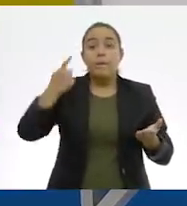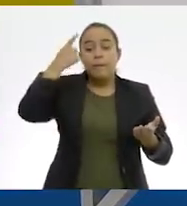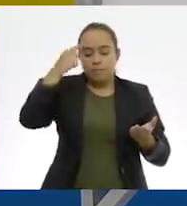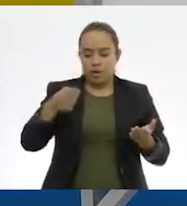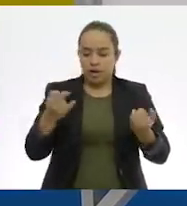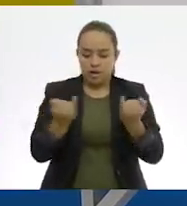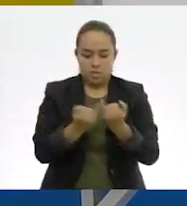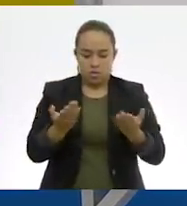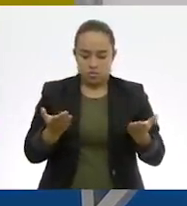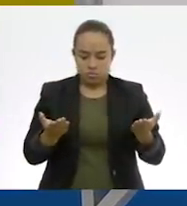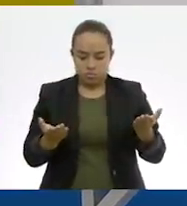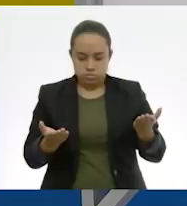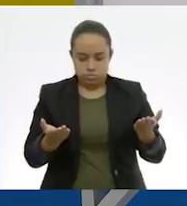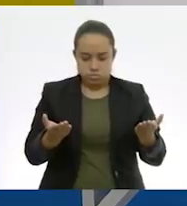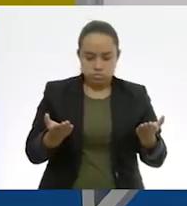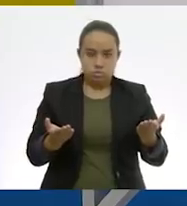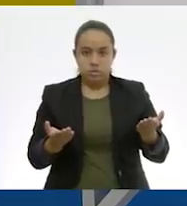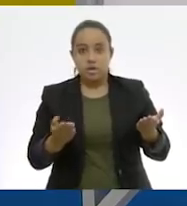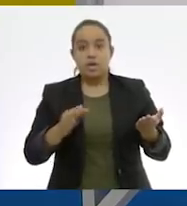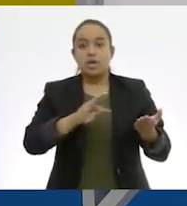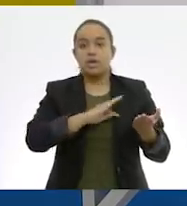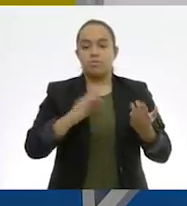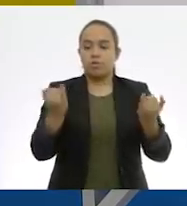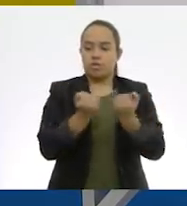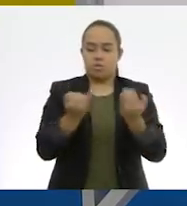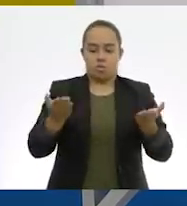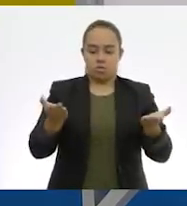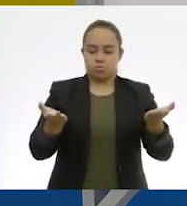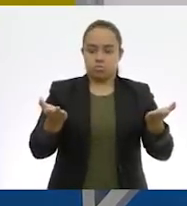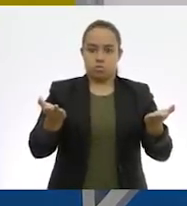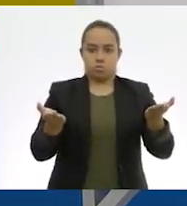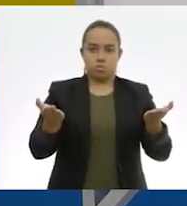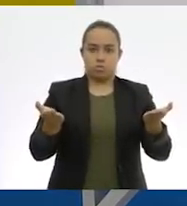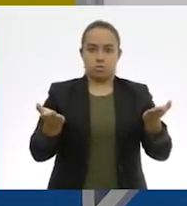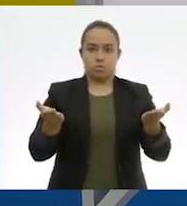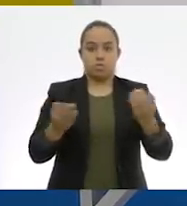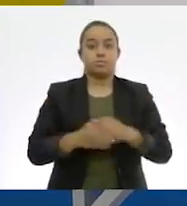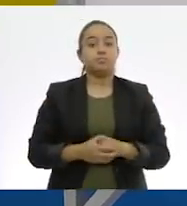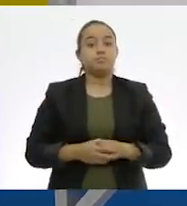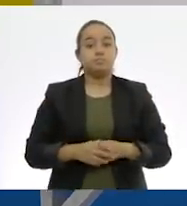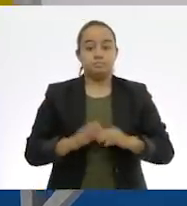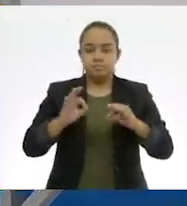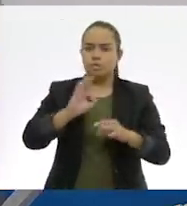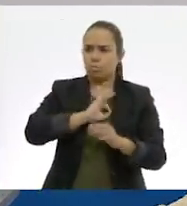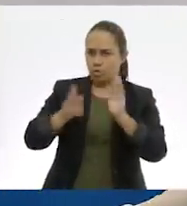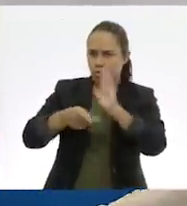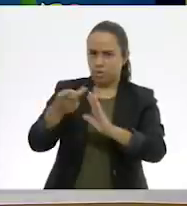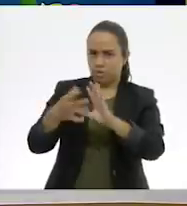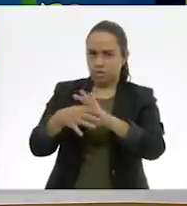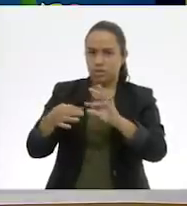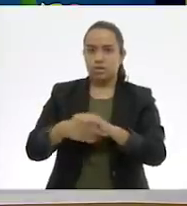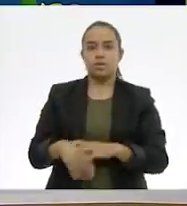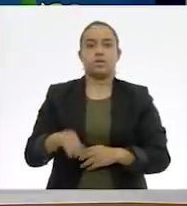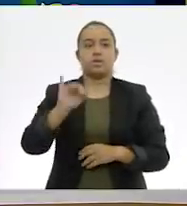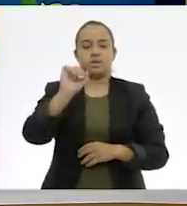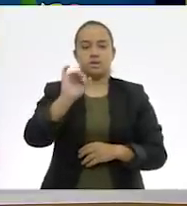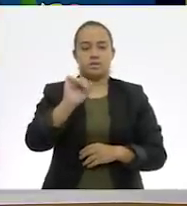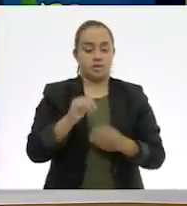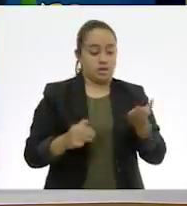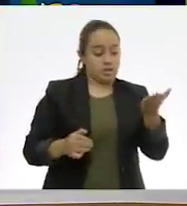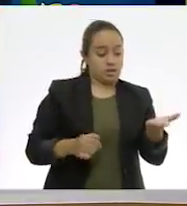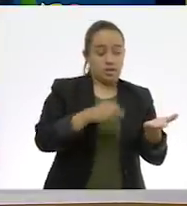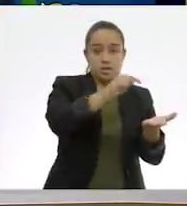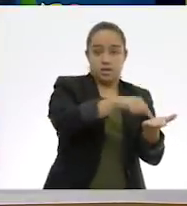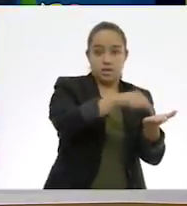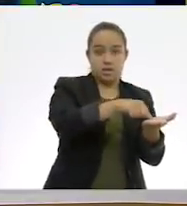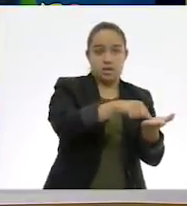igualar y que quede ahora sí que a la misma altura. Altura. Perfecto. Entonces, ¿me puedes repetir los datos? Por supuesto. de la balanza